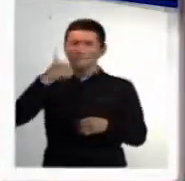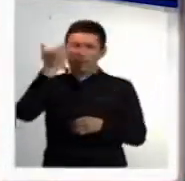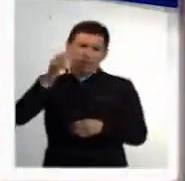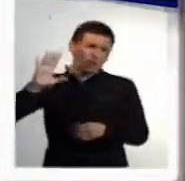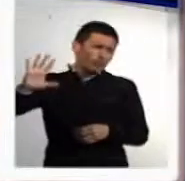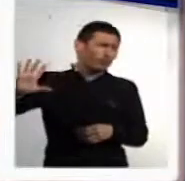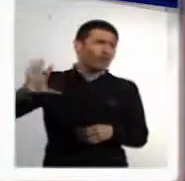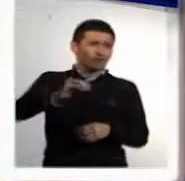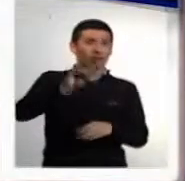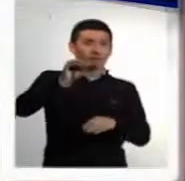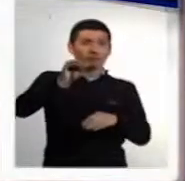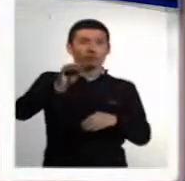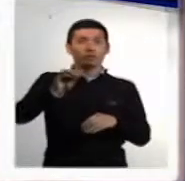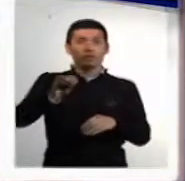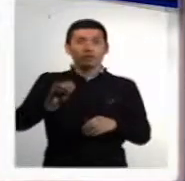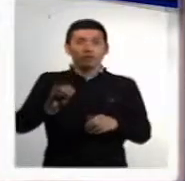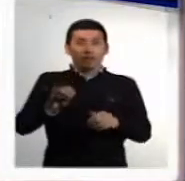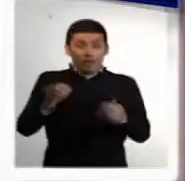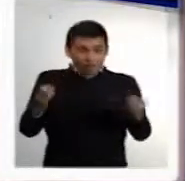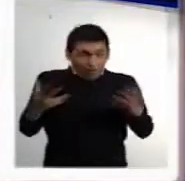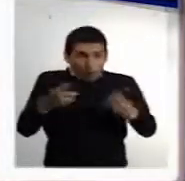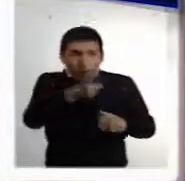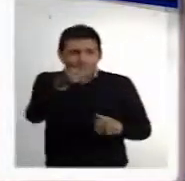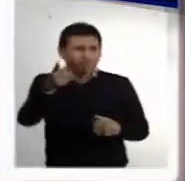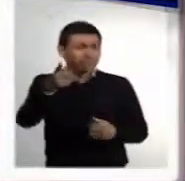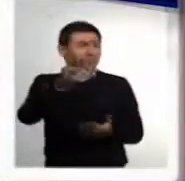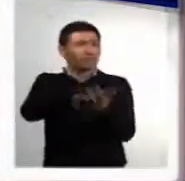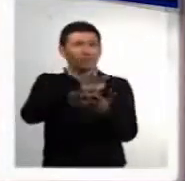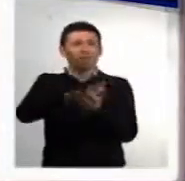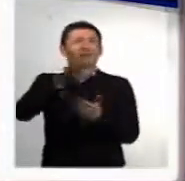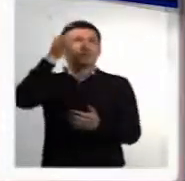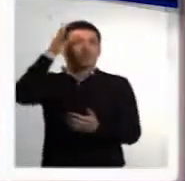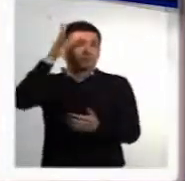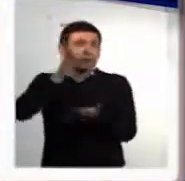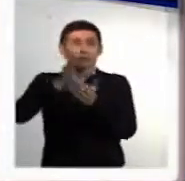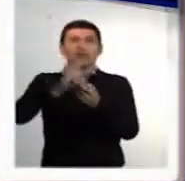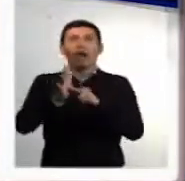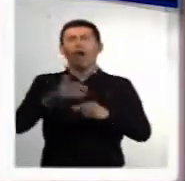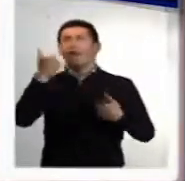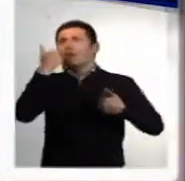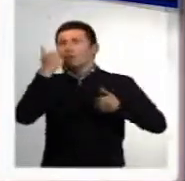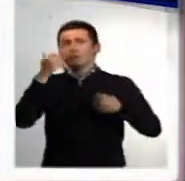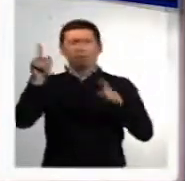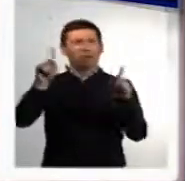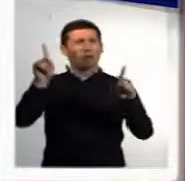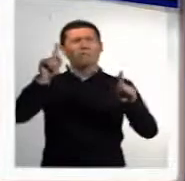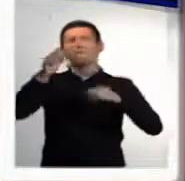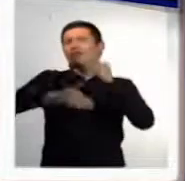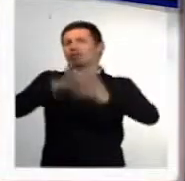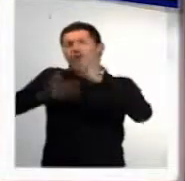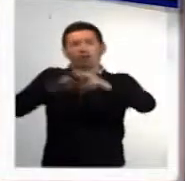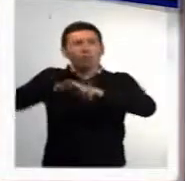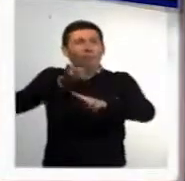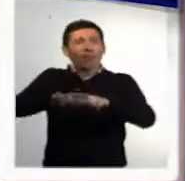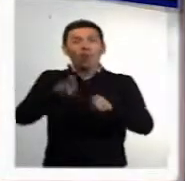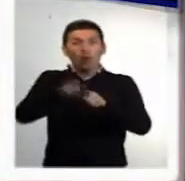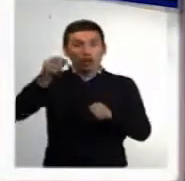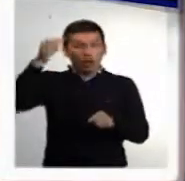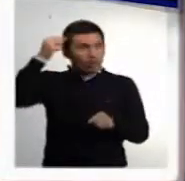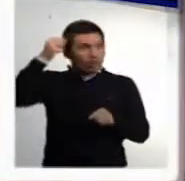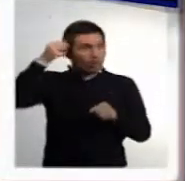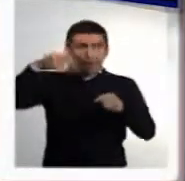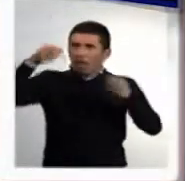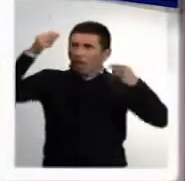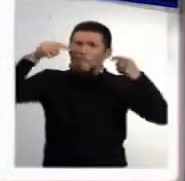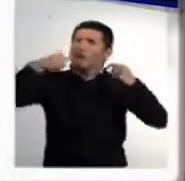catarata. El único requisito es estar vivo. De manera que no es una enfermedad, es un proceso normal de la vida